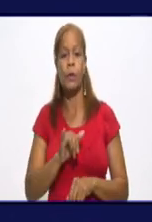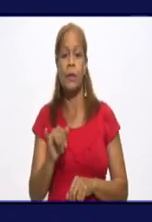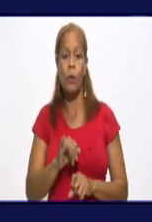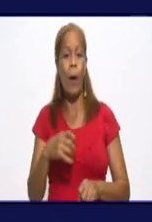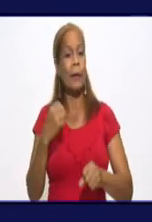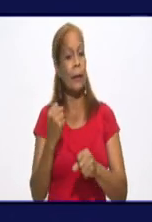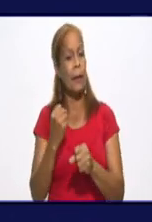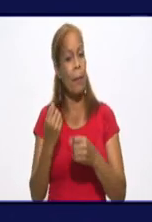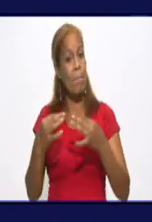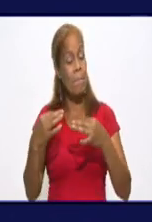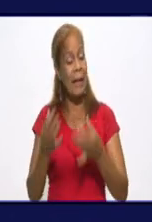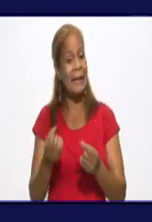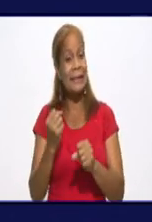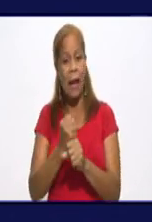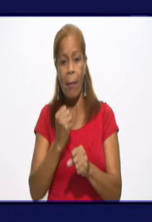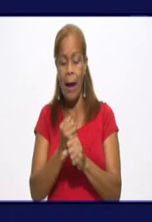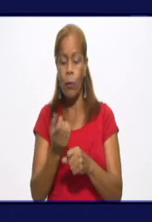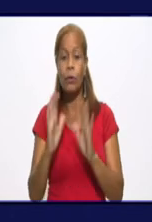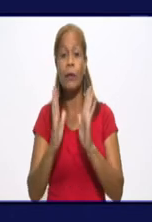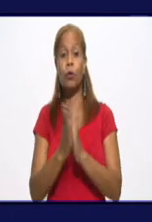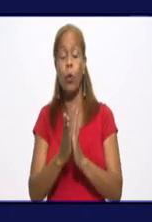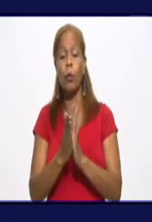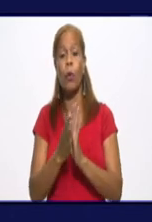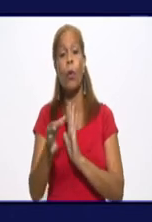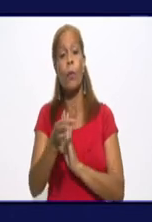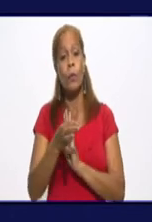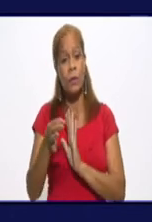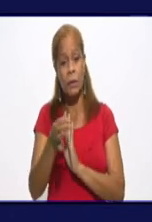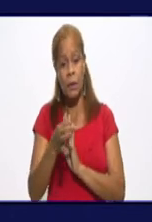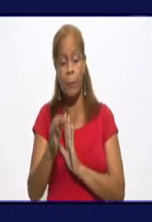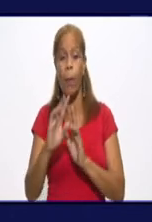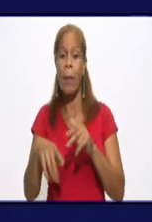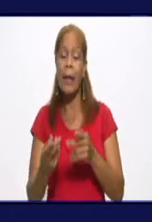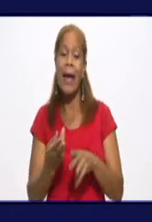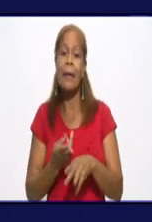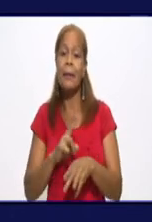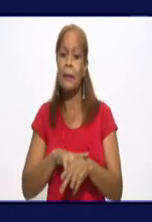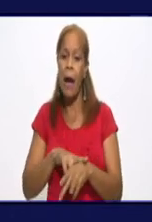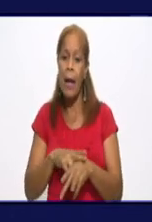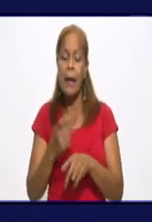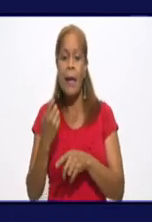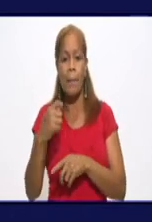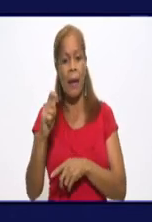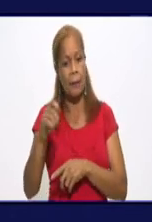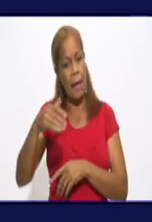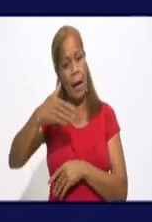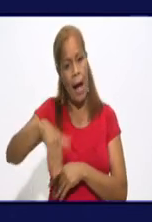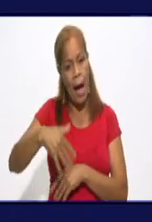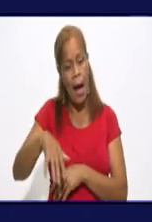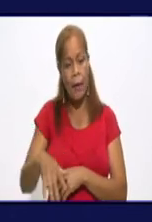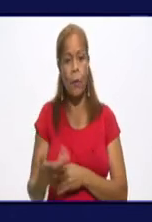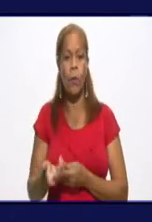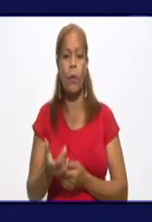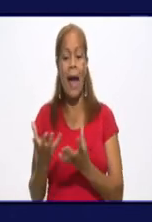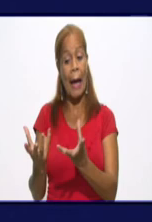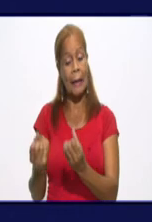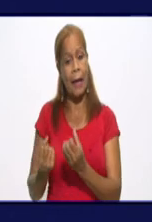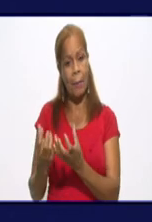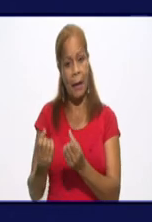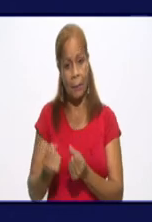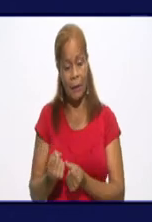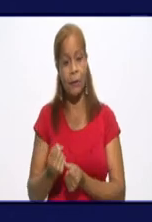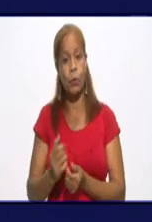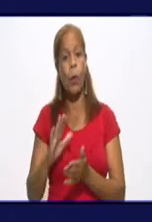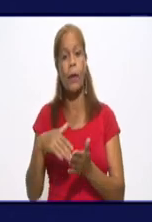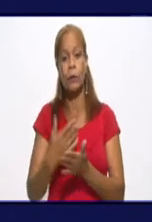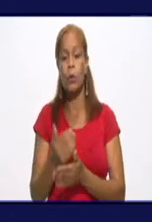los territorios en el control para evitar el acaparamiento, la reventa, las violaciones de precios y ser muy fuertes en ese sentido. Y